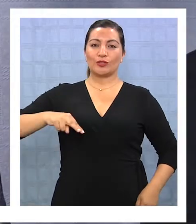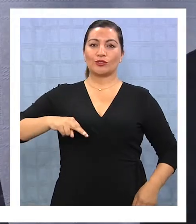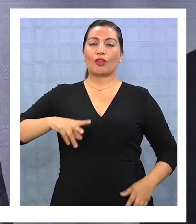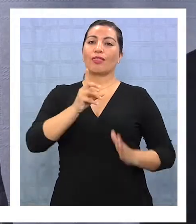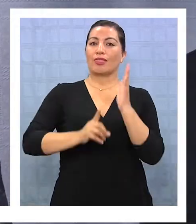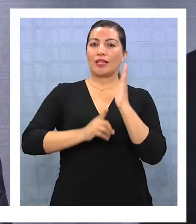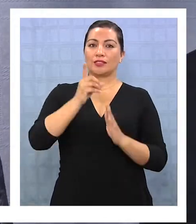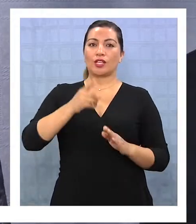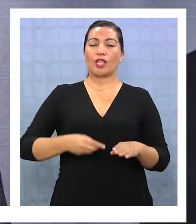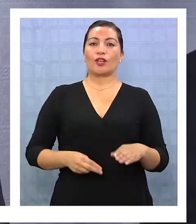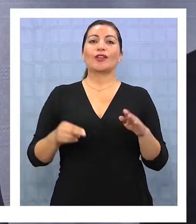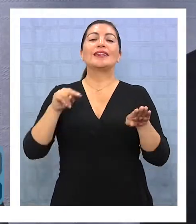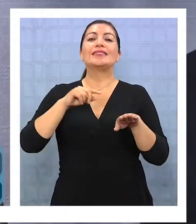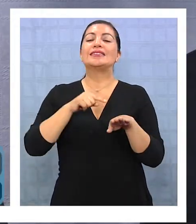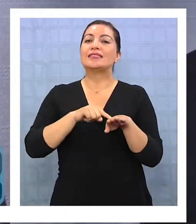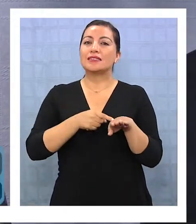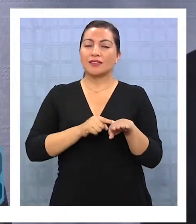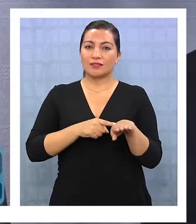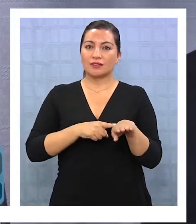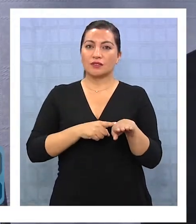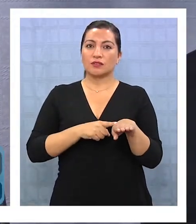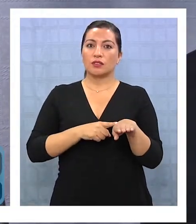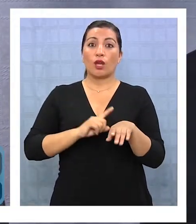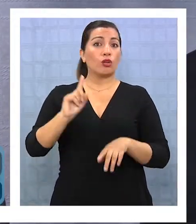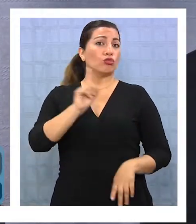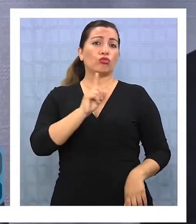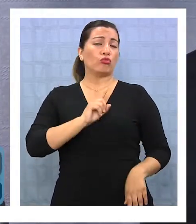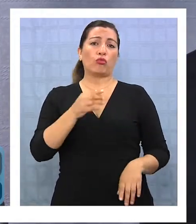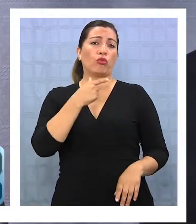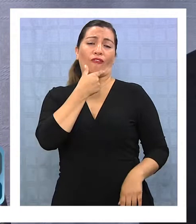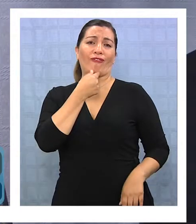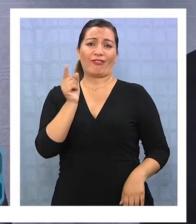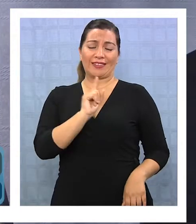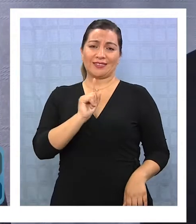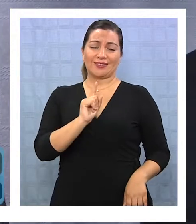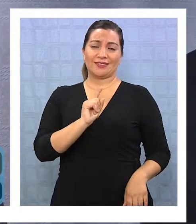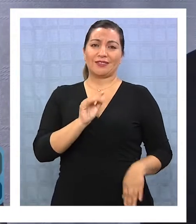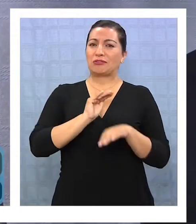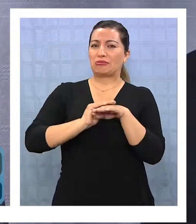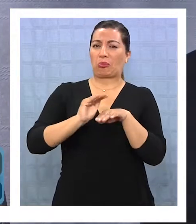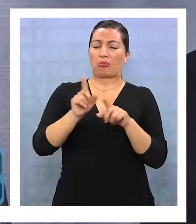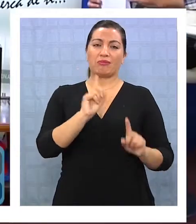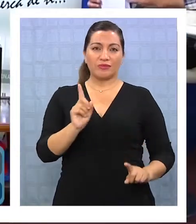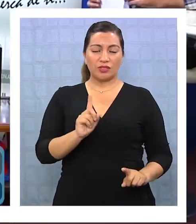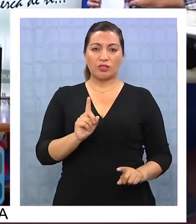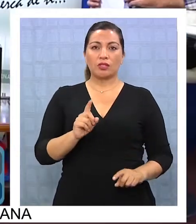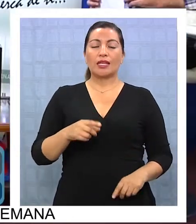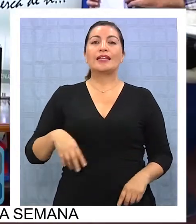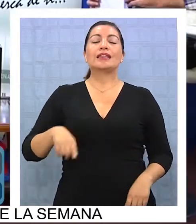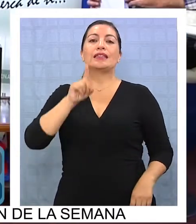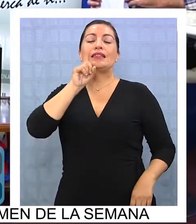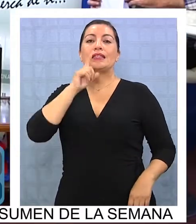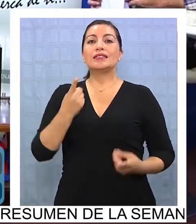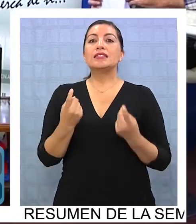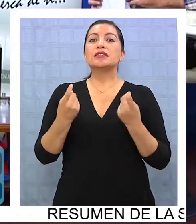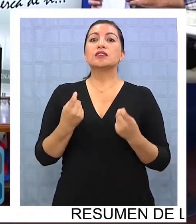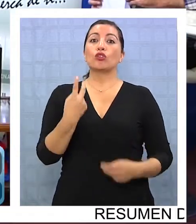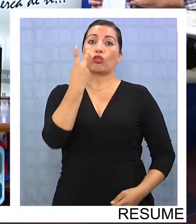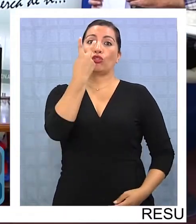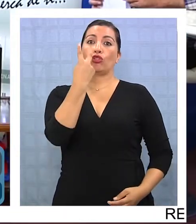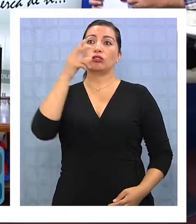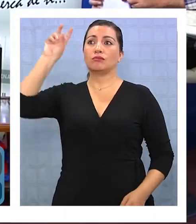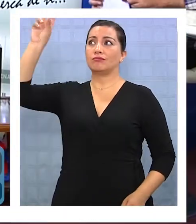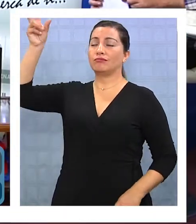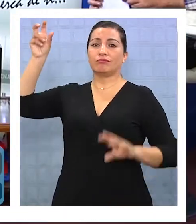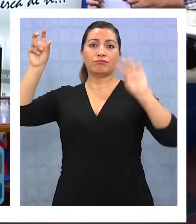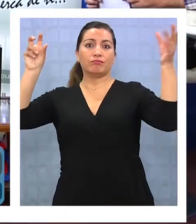nos hace desarrollarnos también técnicamente, porque tampoco es sencillo, porque nosotros tenemos que tener dos señales como